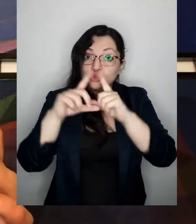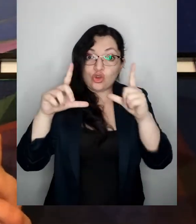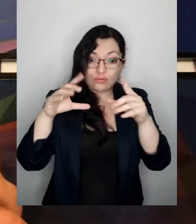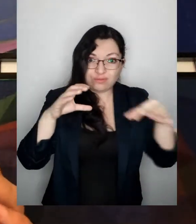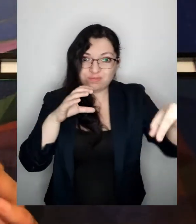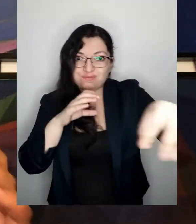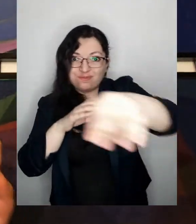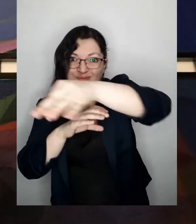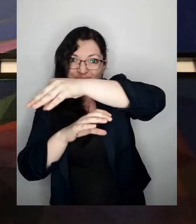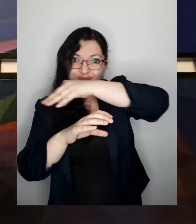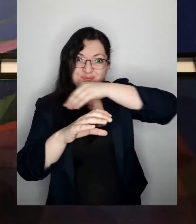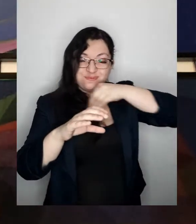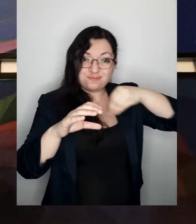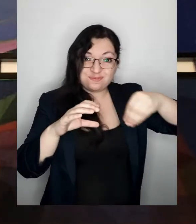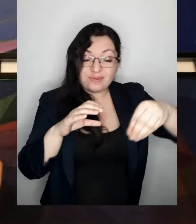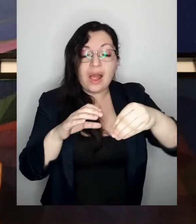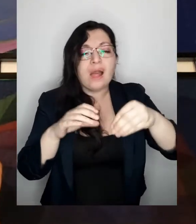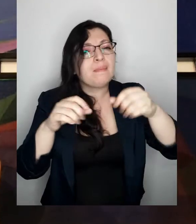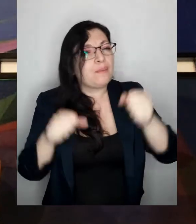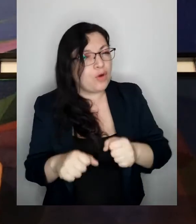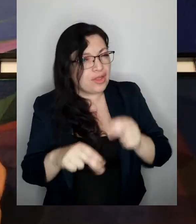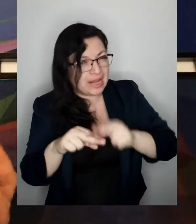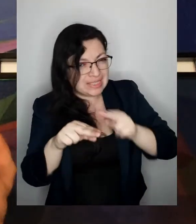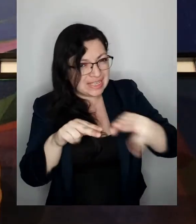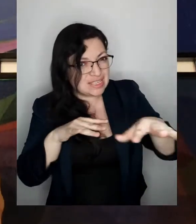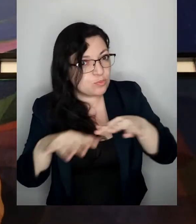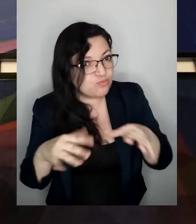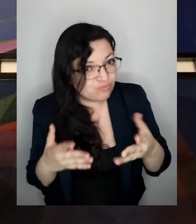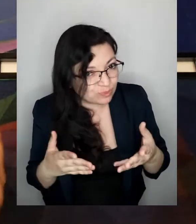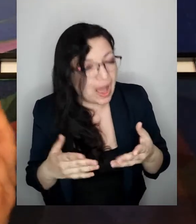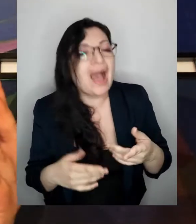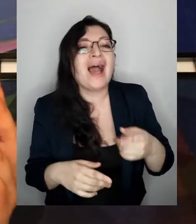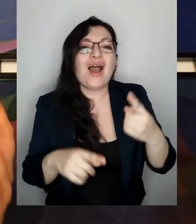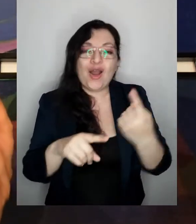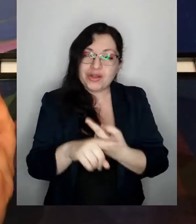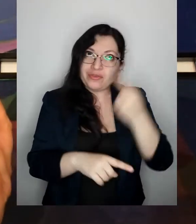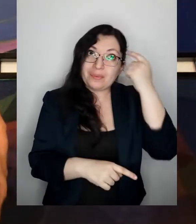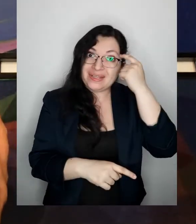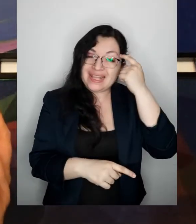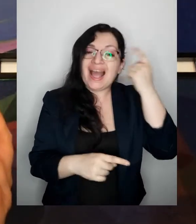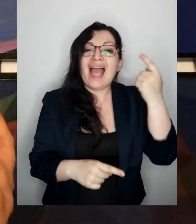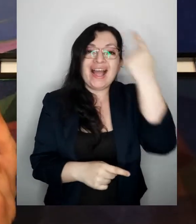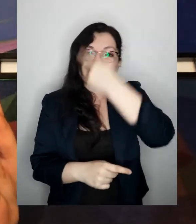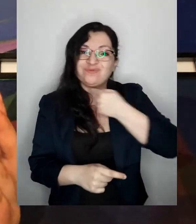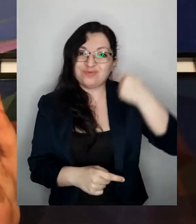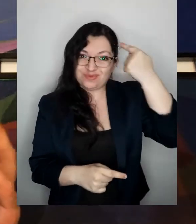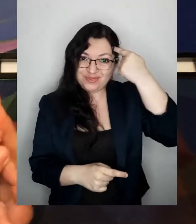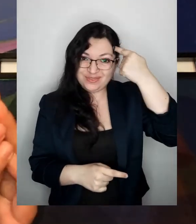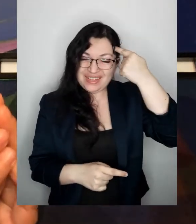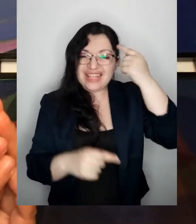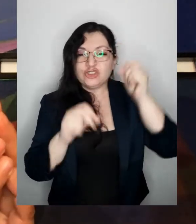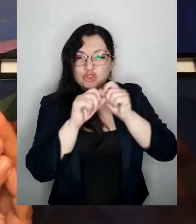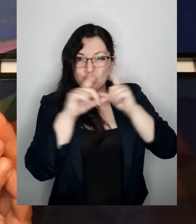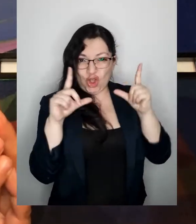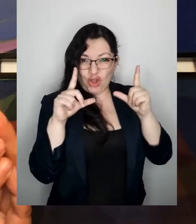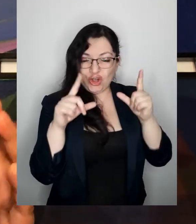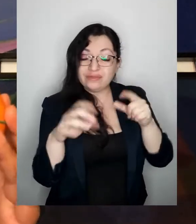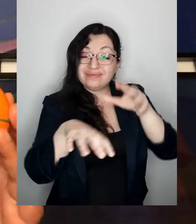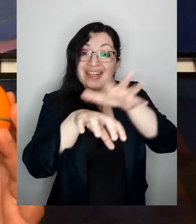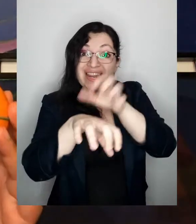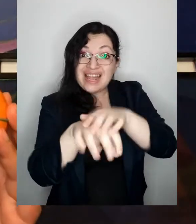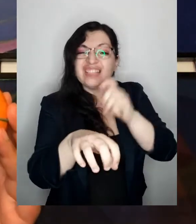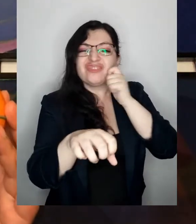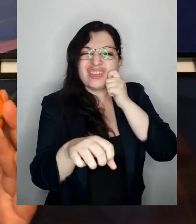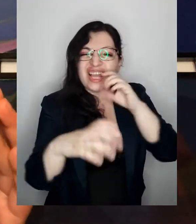al sol para replicar este movimiento entonces vamos a volver a pensar que tu cabeza es el sol la naranja es la tierra